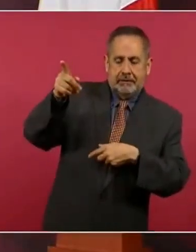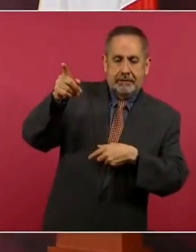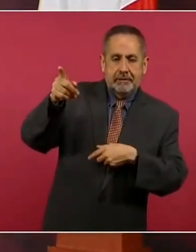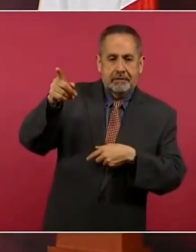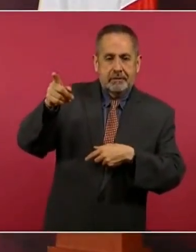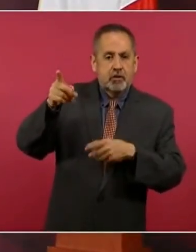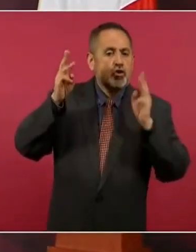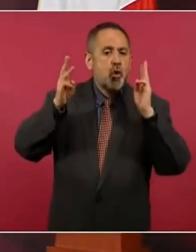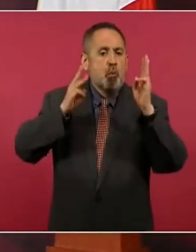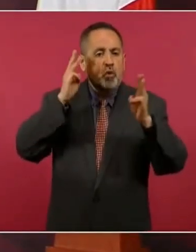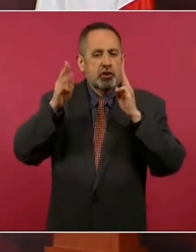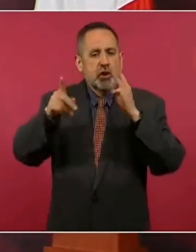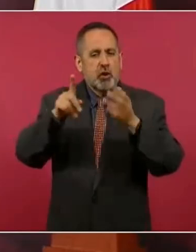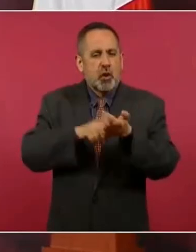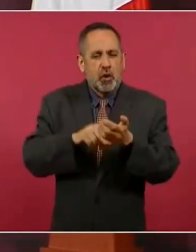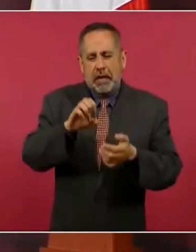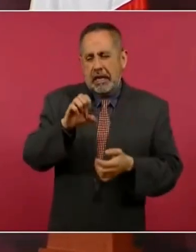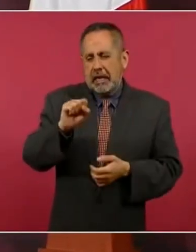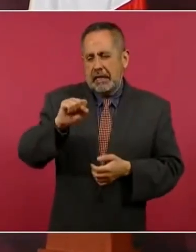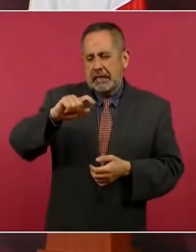el museo del estanquillo